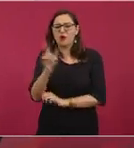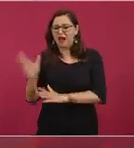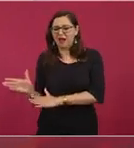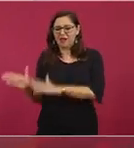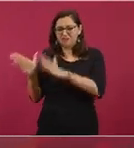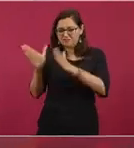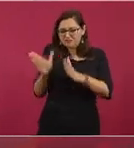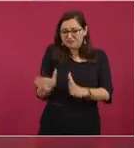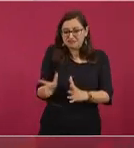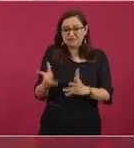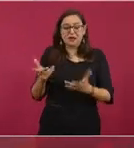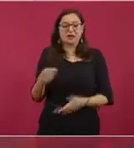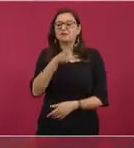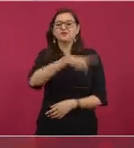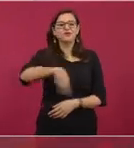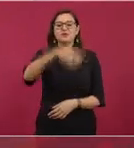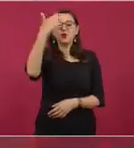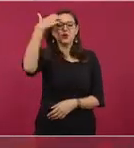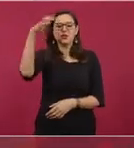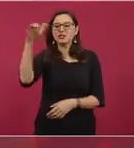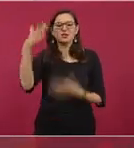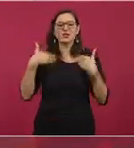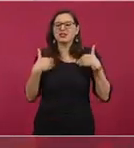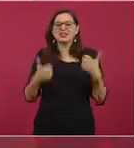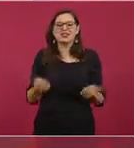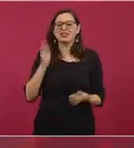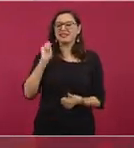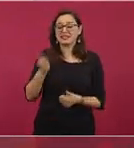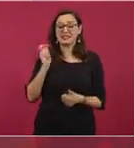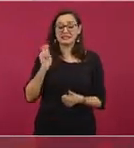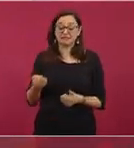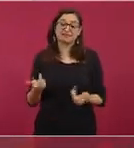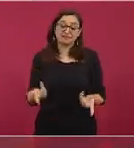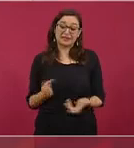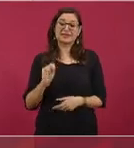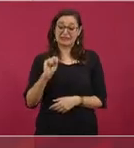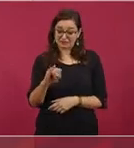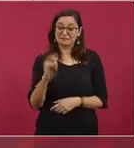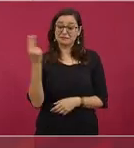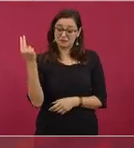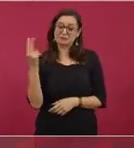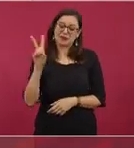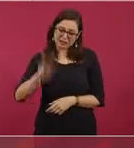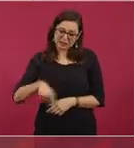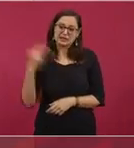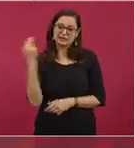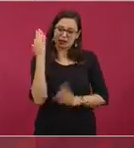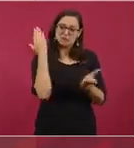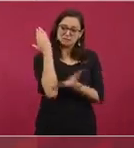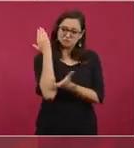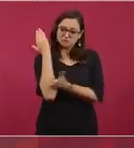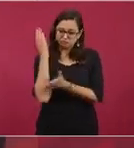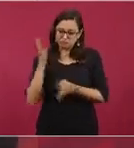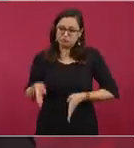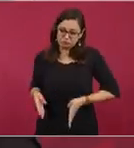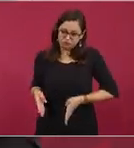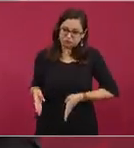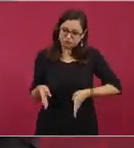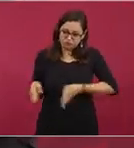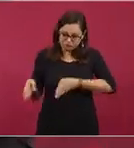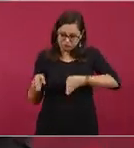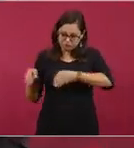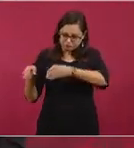cambio de eso, porque tenemos que hacer la brecha para hacer el camellón y poner las vías